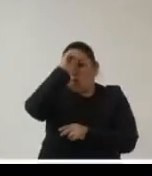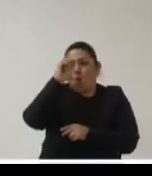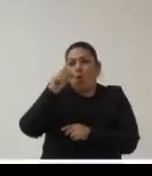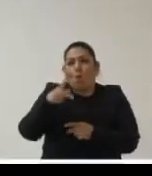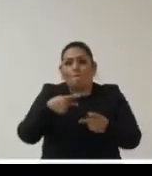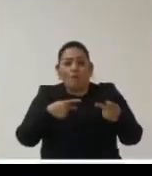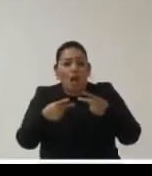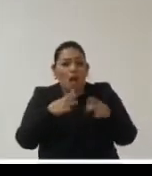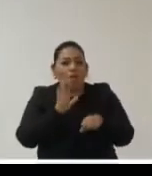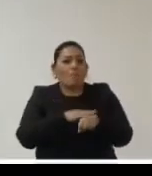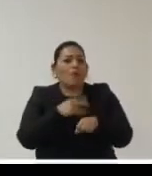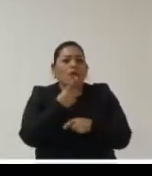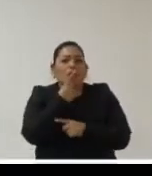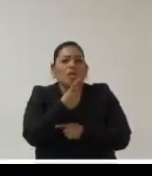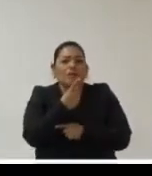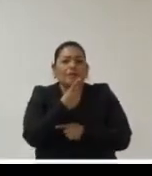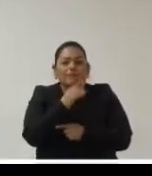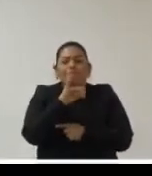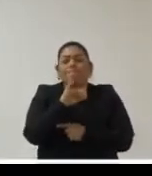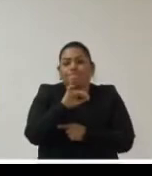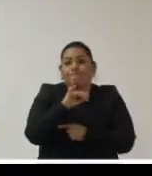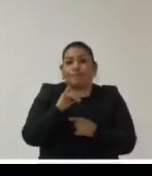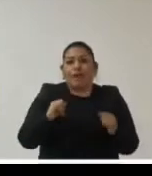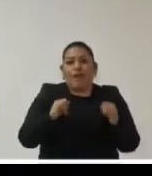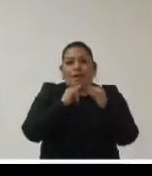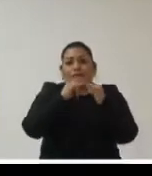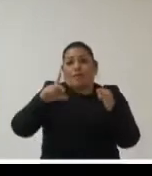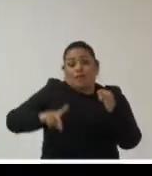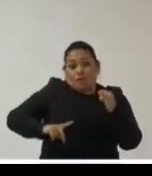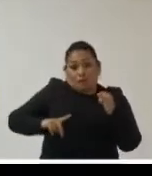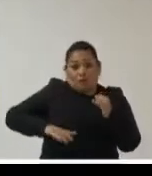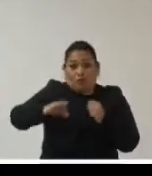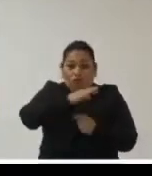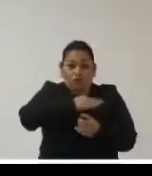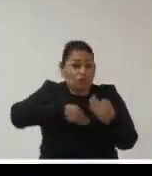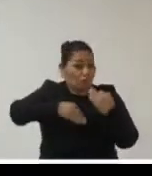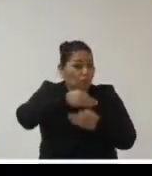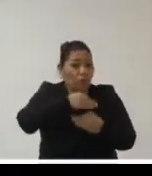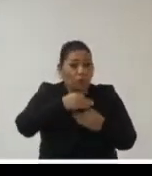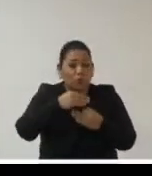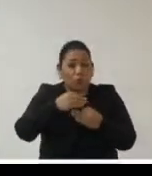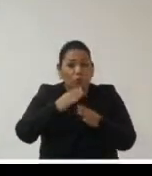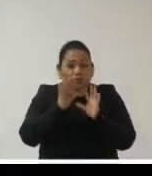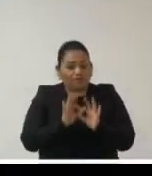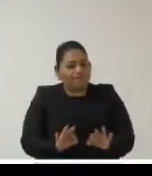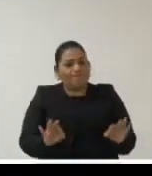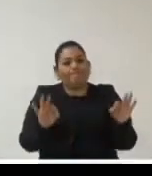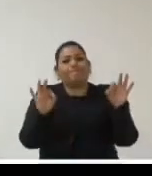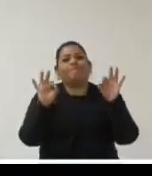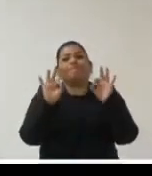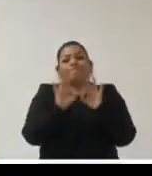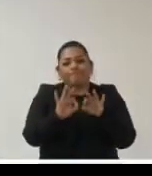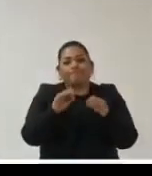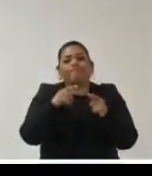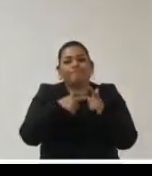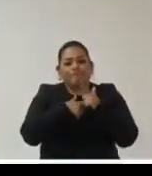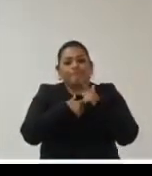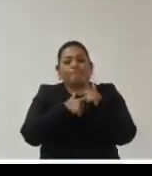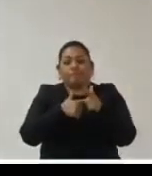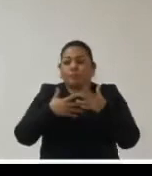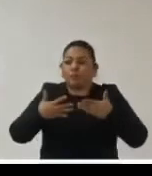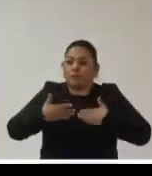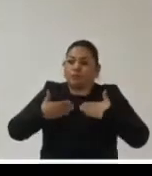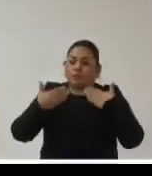qué? porque las instituciones públicas o las acciones de las instituciones públicas o los fundamentos de las decisiones que se toman en la práctica